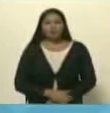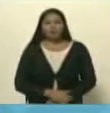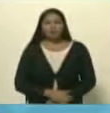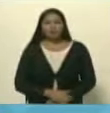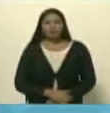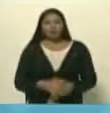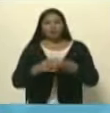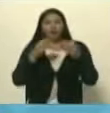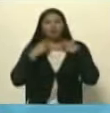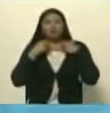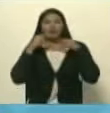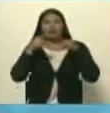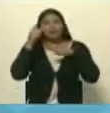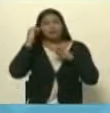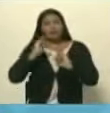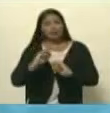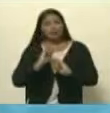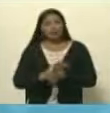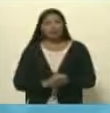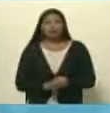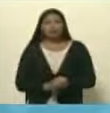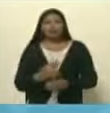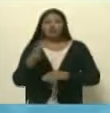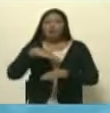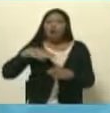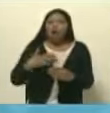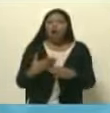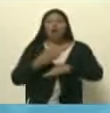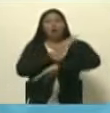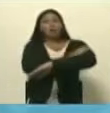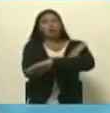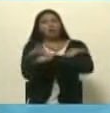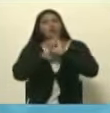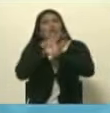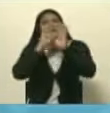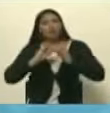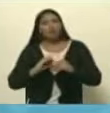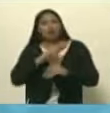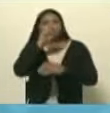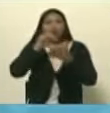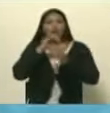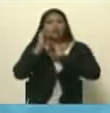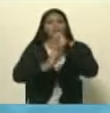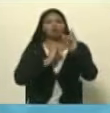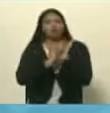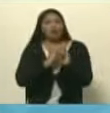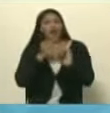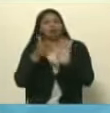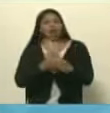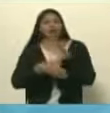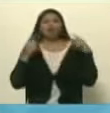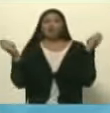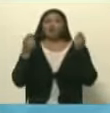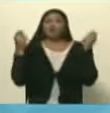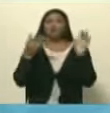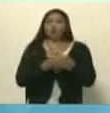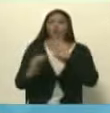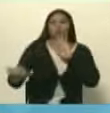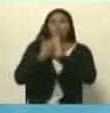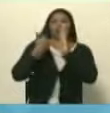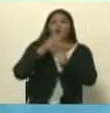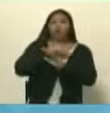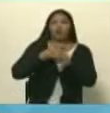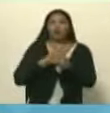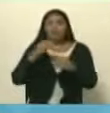en esa época, donde la oposición, la oligarquía, tanto nacional como internacional, gestó un golpe de Estado